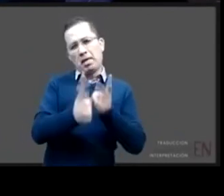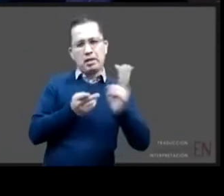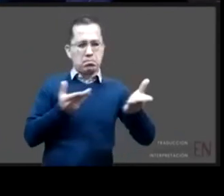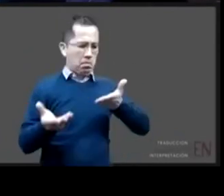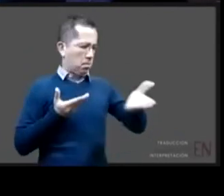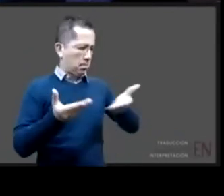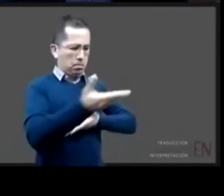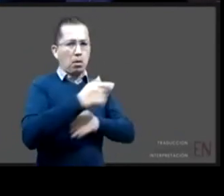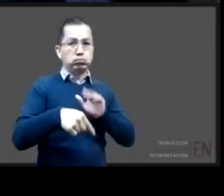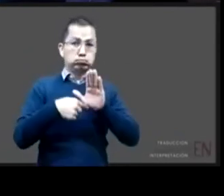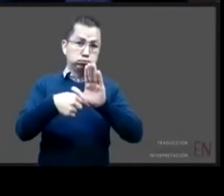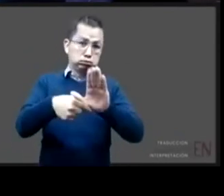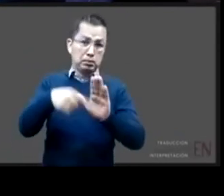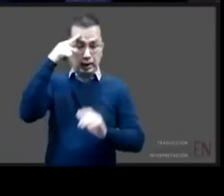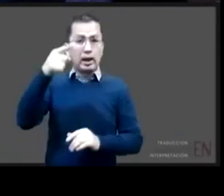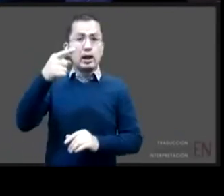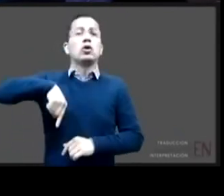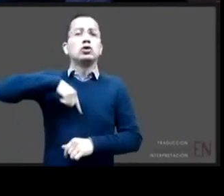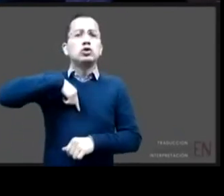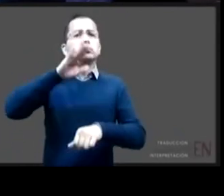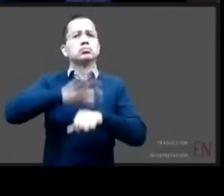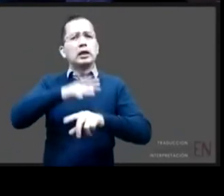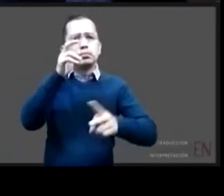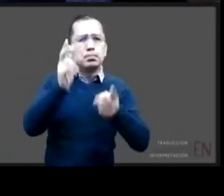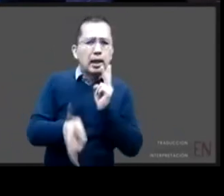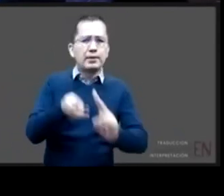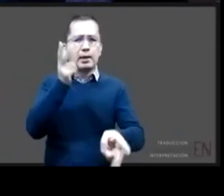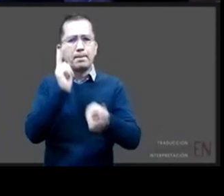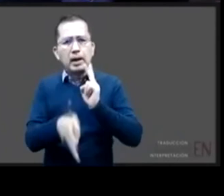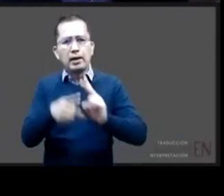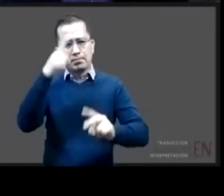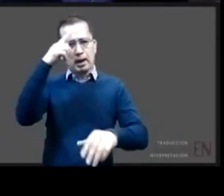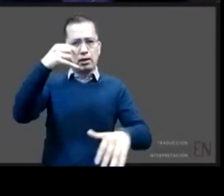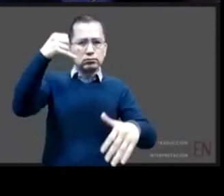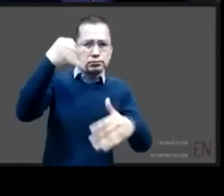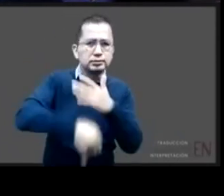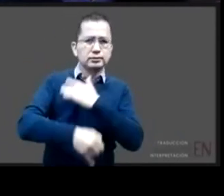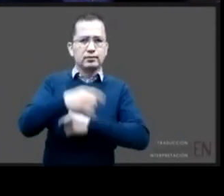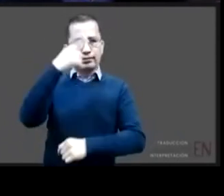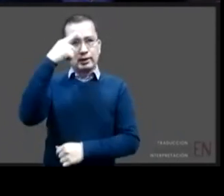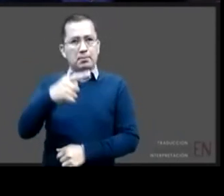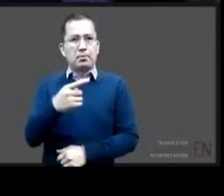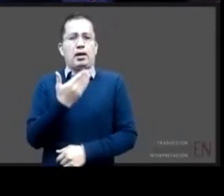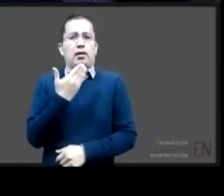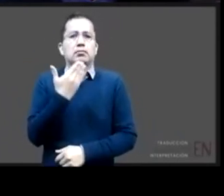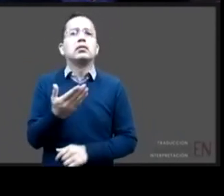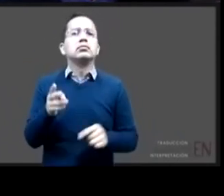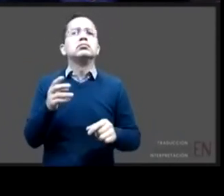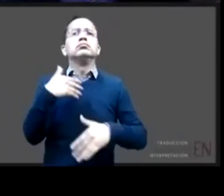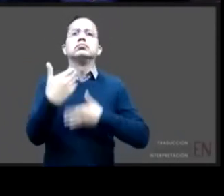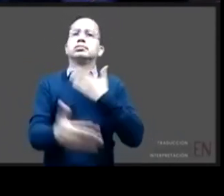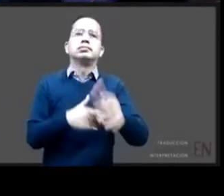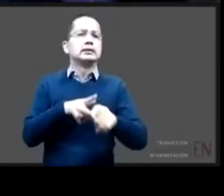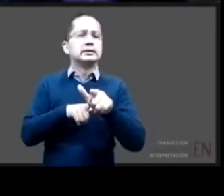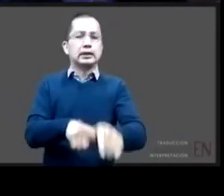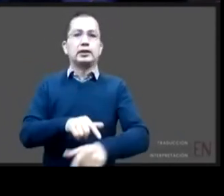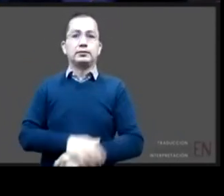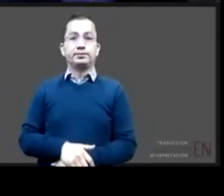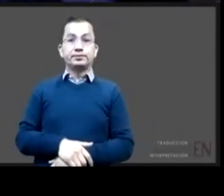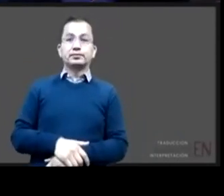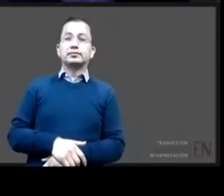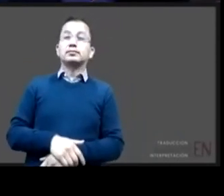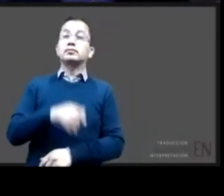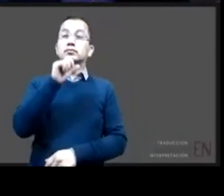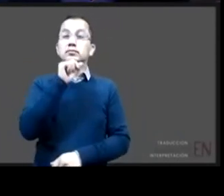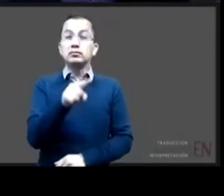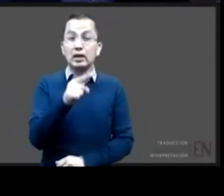seguir profundizando en los temas que aquí tenemos hay un largo camino todavía que hacer y creo que la ventaja digamos